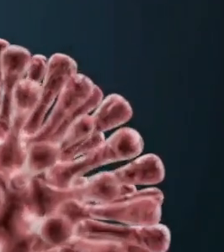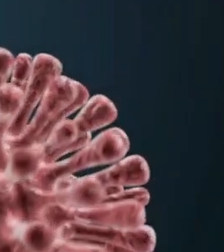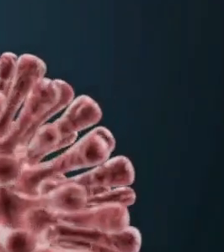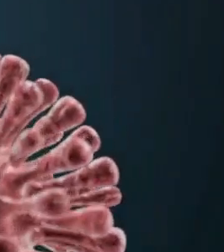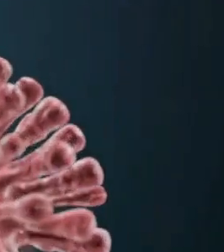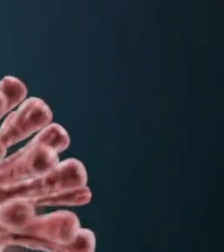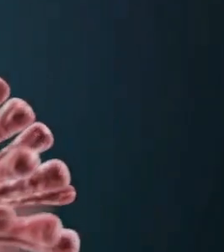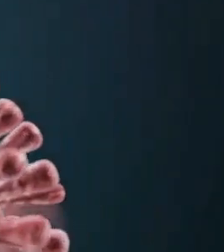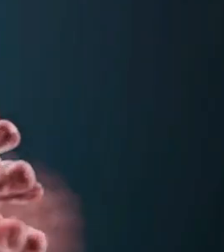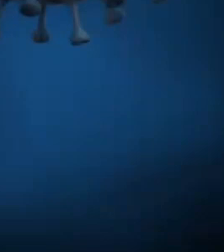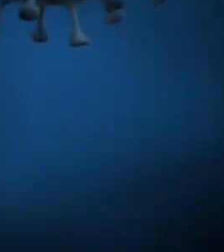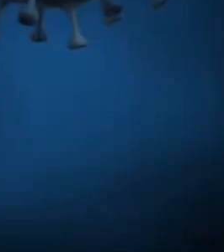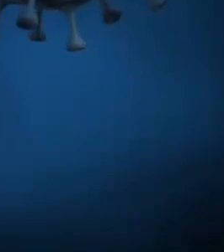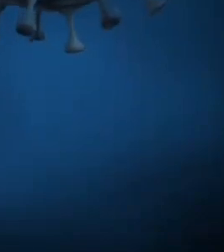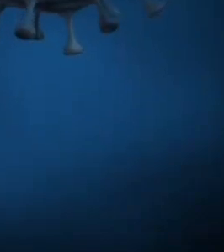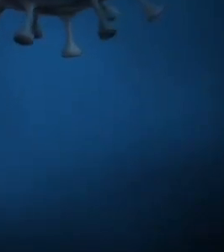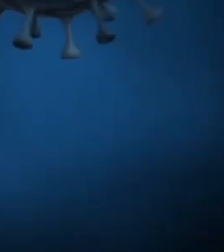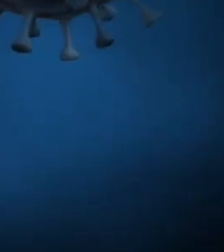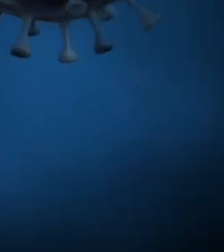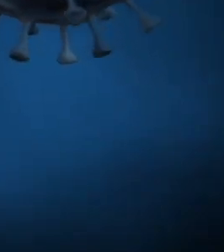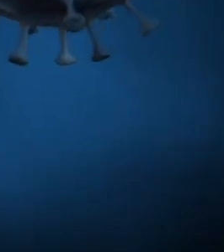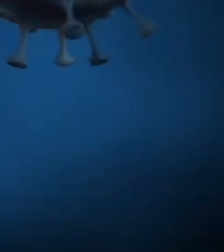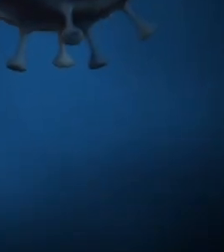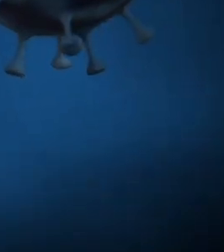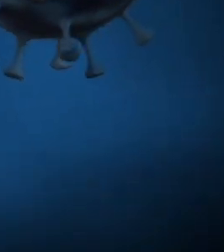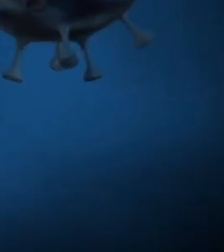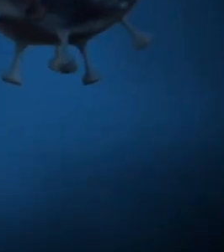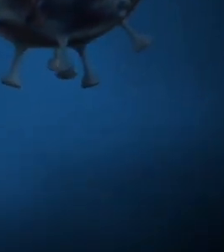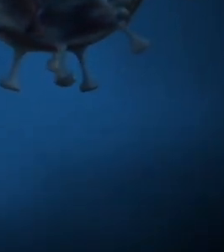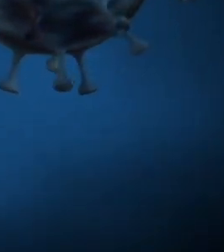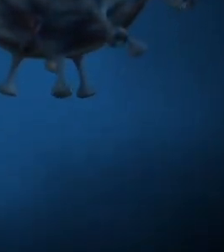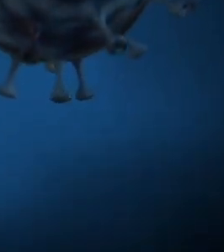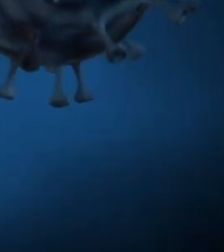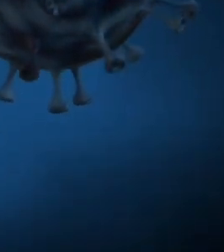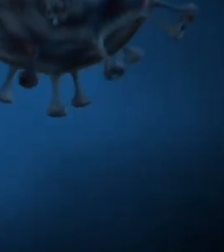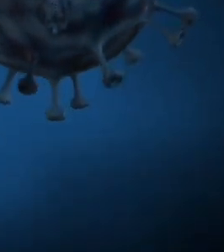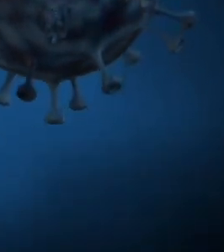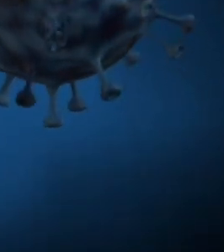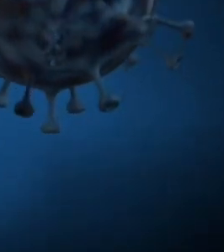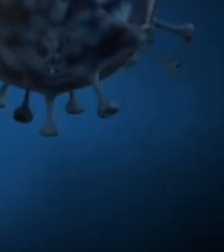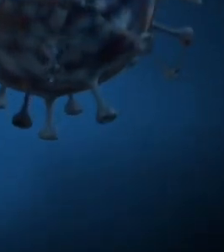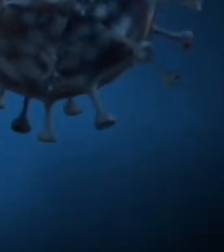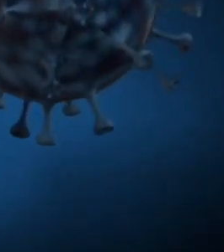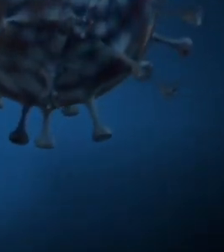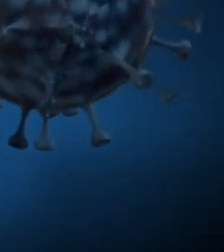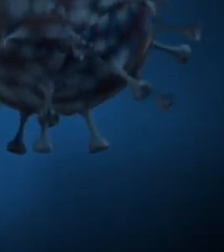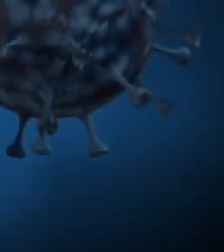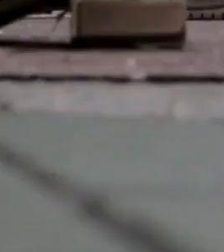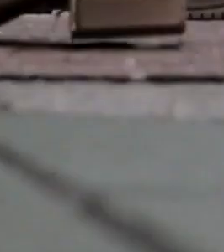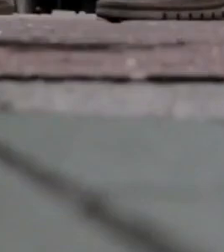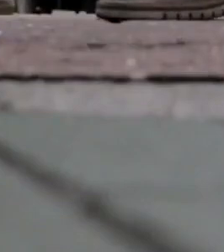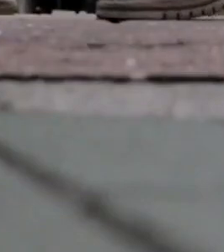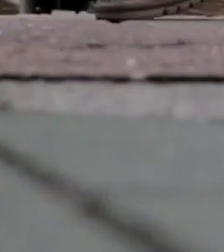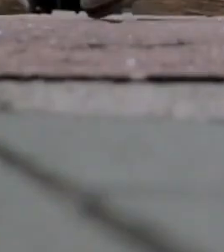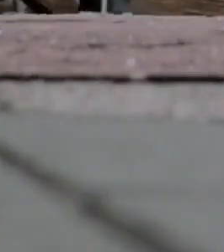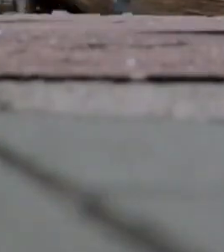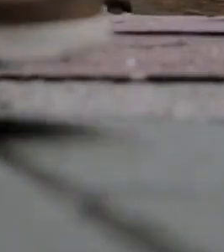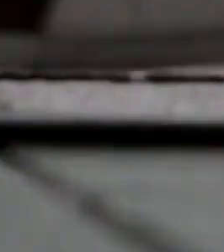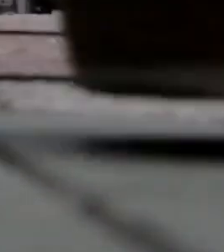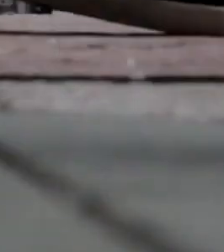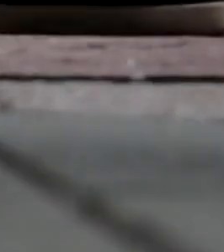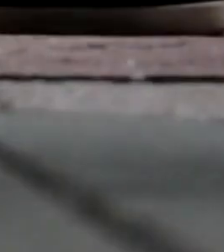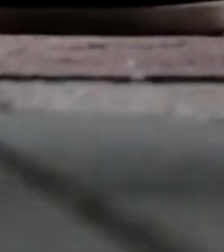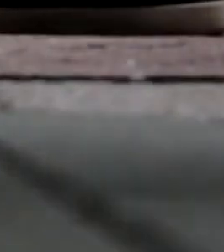dos dosis y con el refuerzo está uno protegido y no hay riesgos con la nueva variante o son mínimos los riesgos de